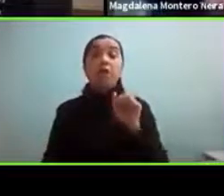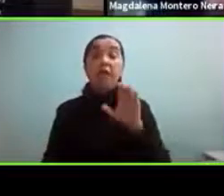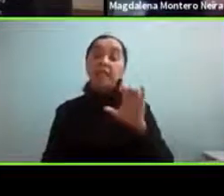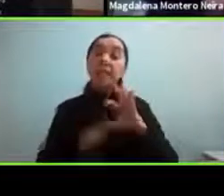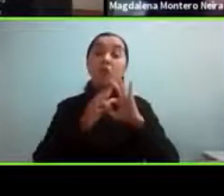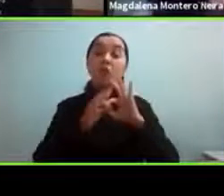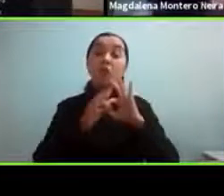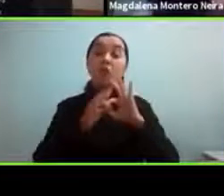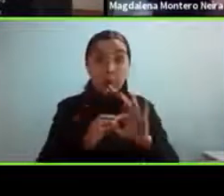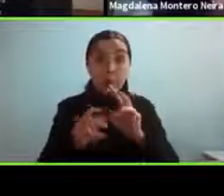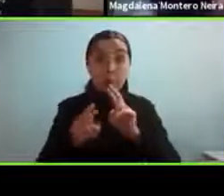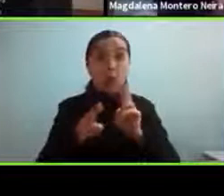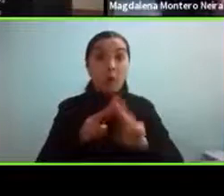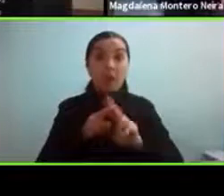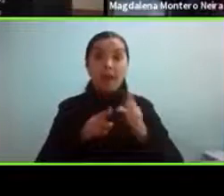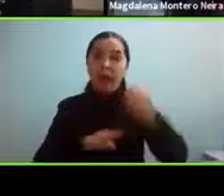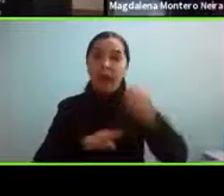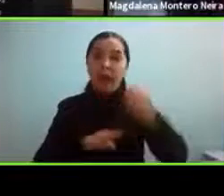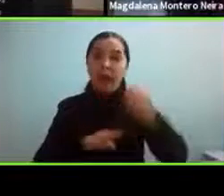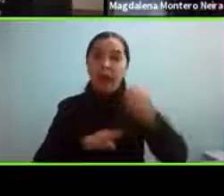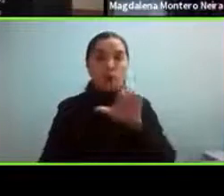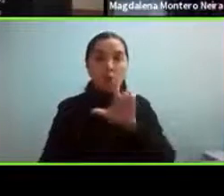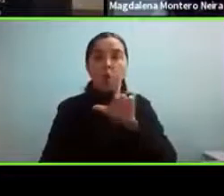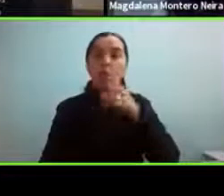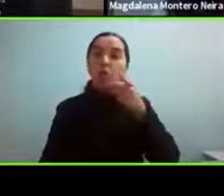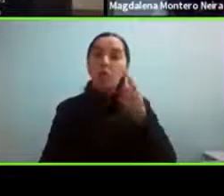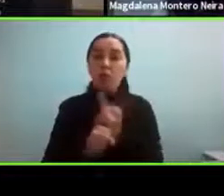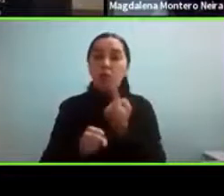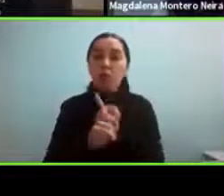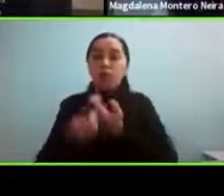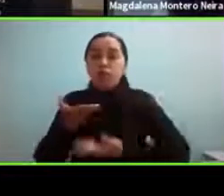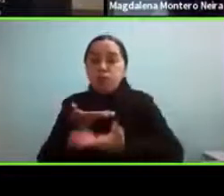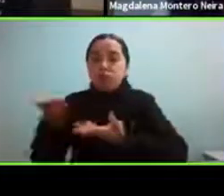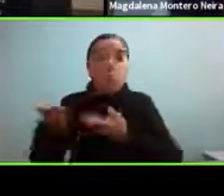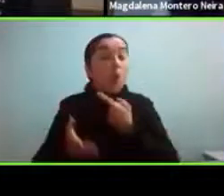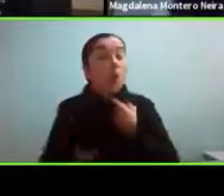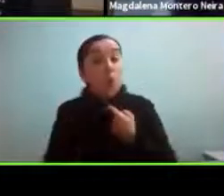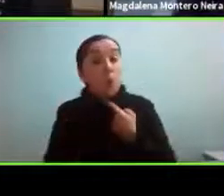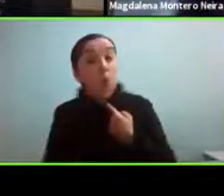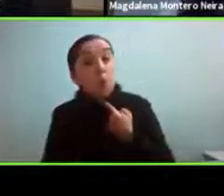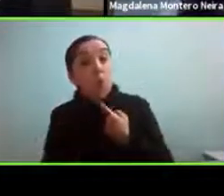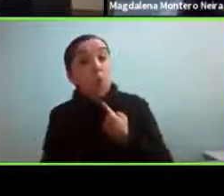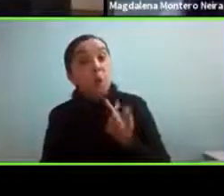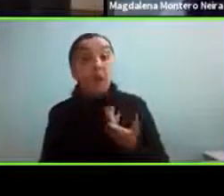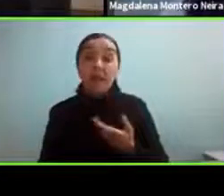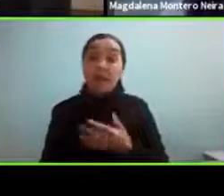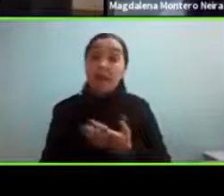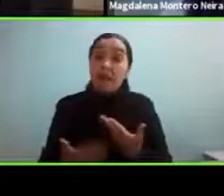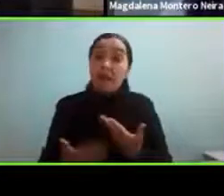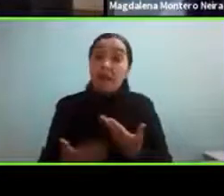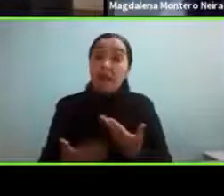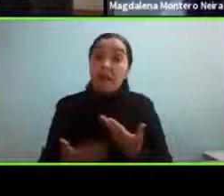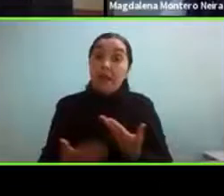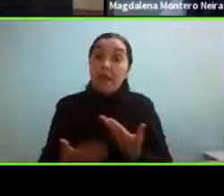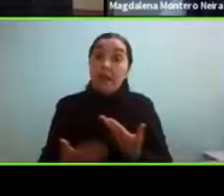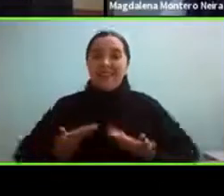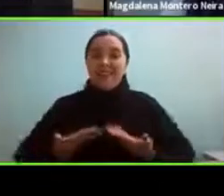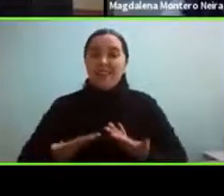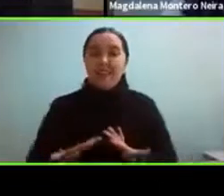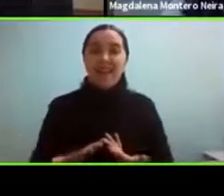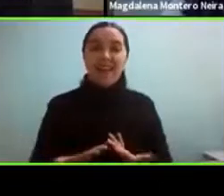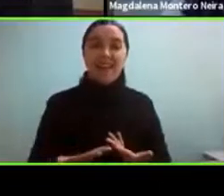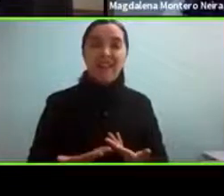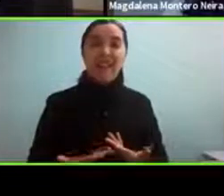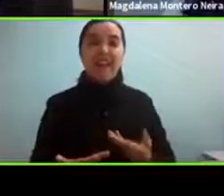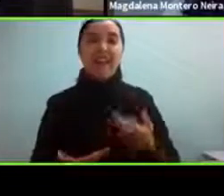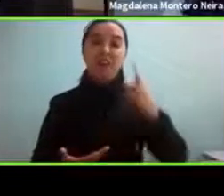hemos tenido una charla previa el lunes muy interesante que la verdad es que me dejó muy motivada y creo que este